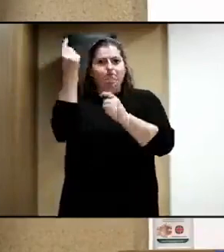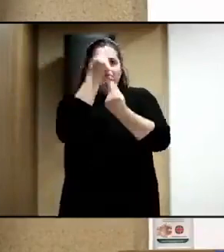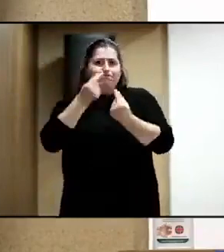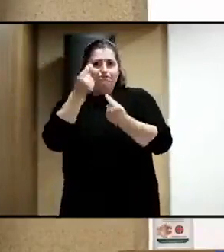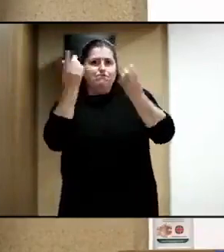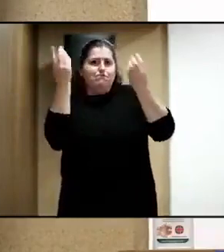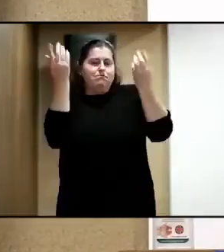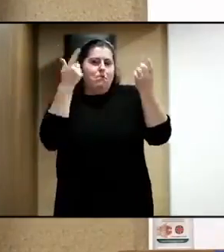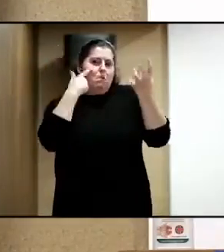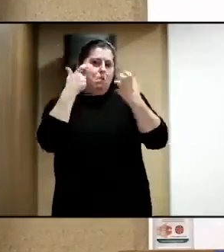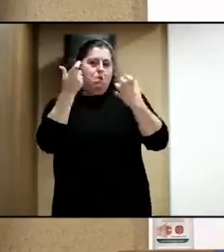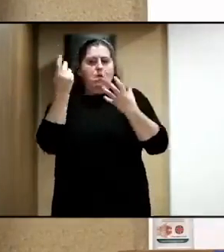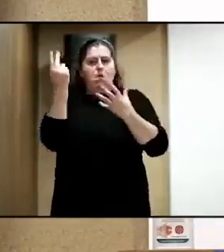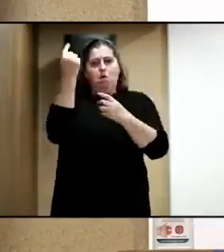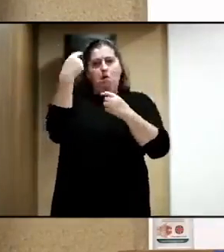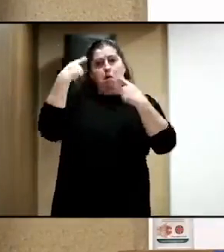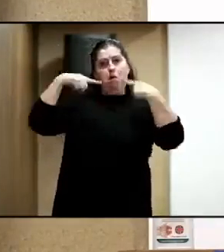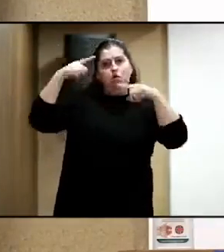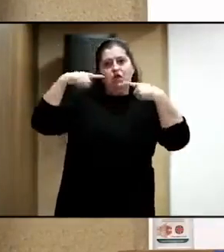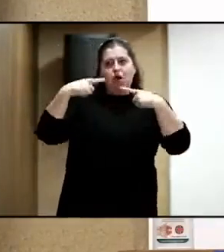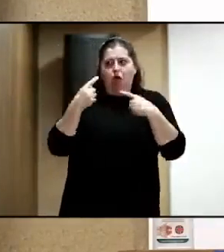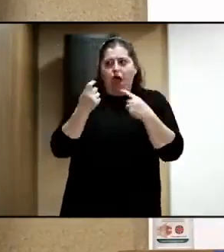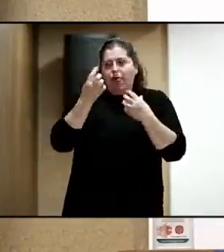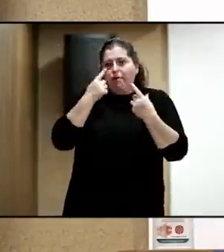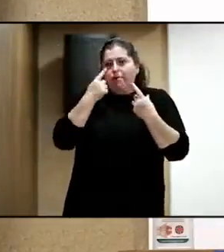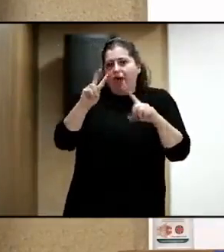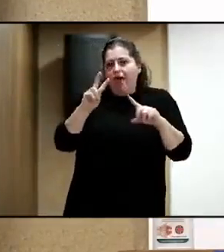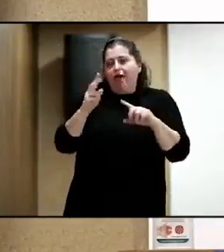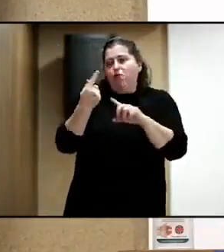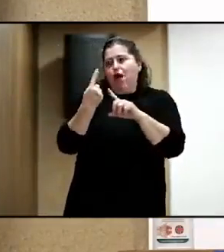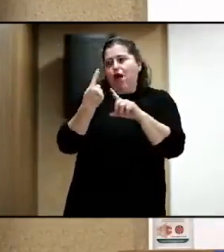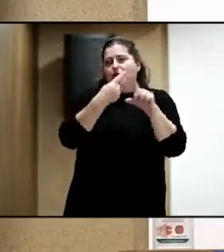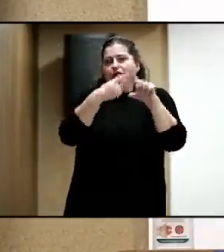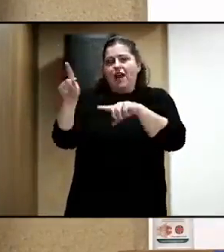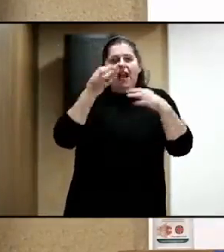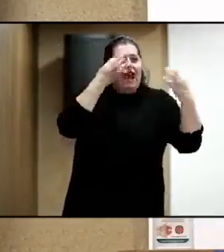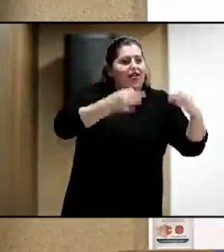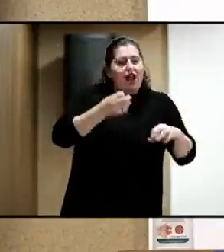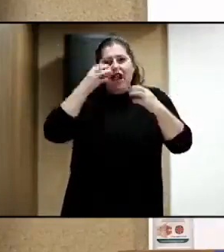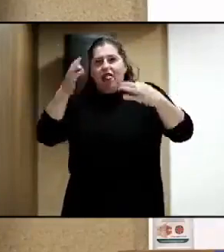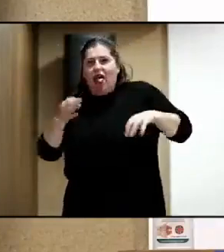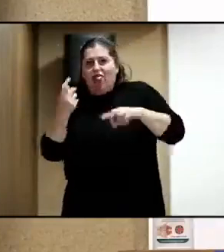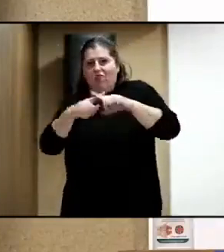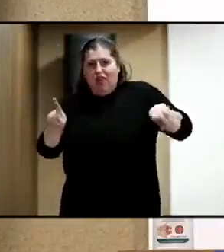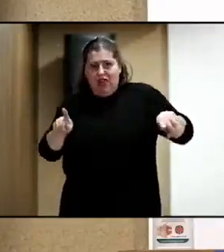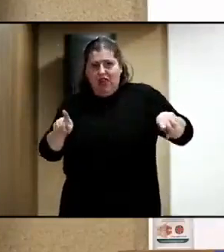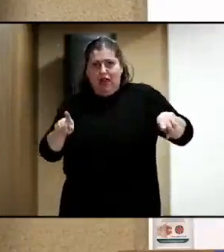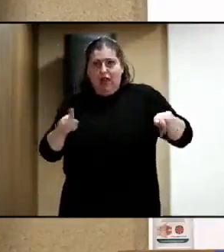visibilizar diferentes realidades que hay en nuestra sociedad.